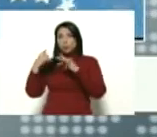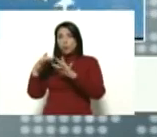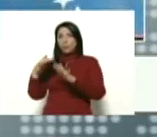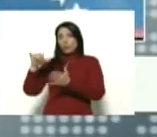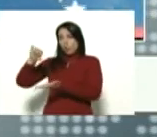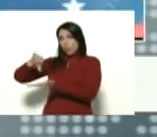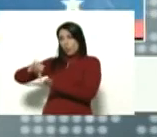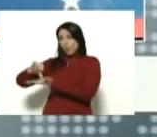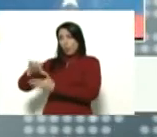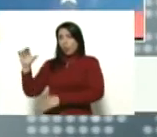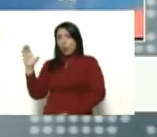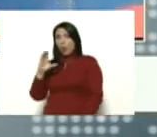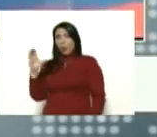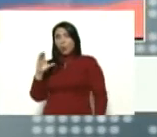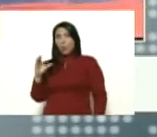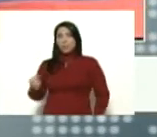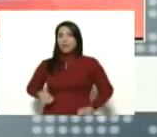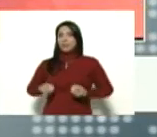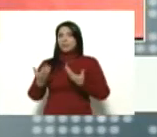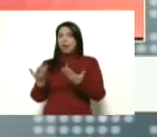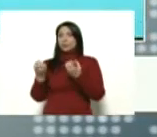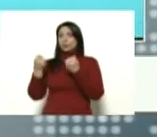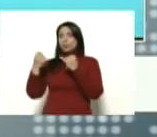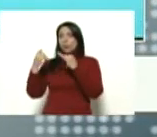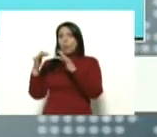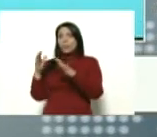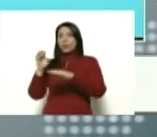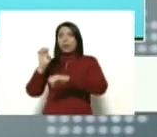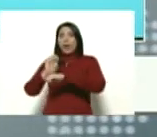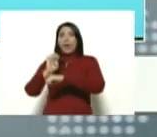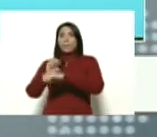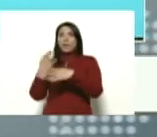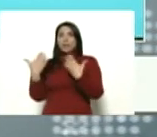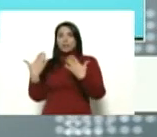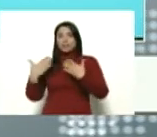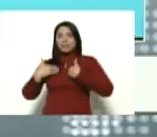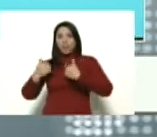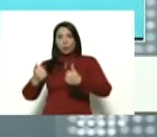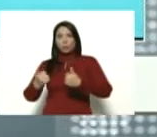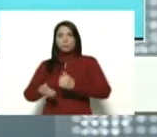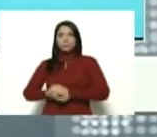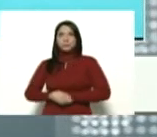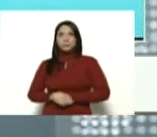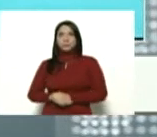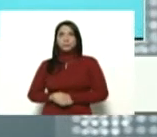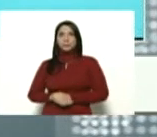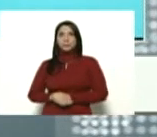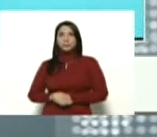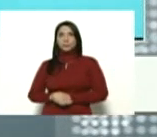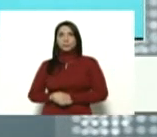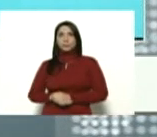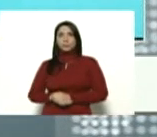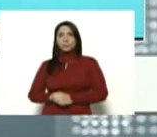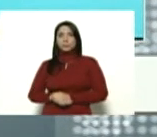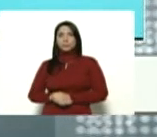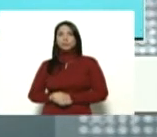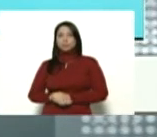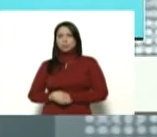como números para emergencia de salud. Le contestaron,